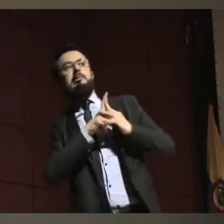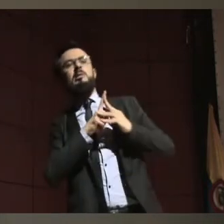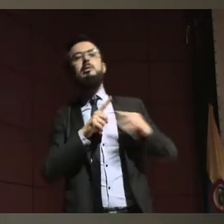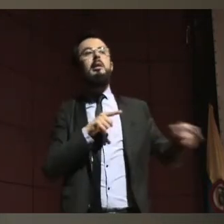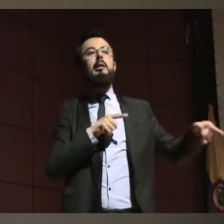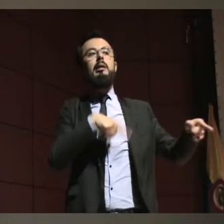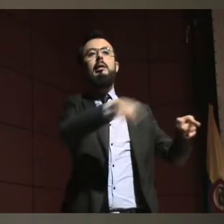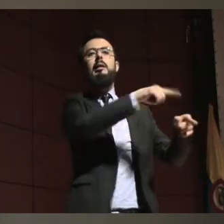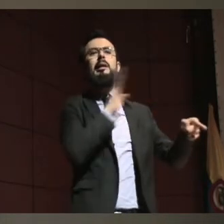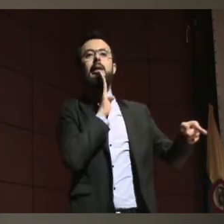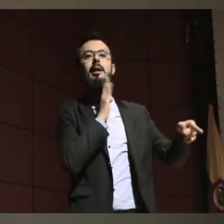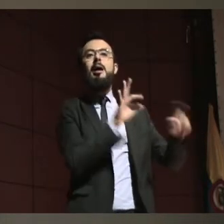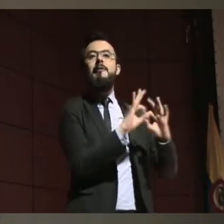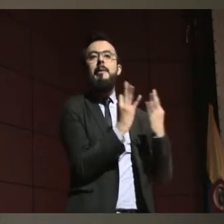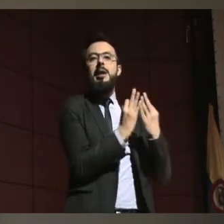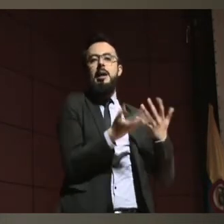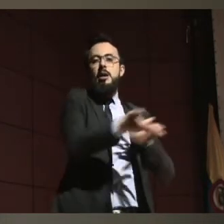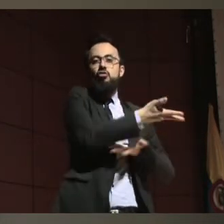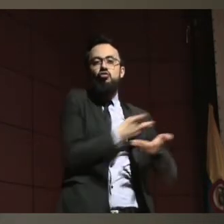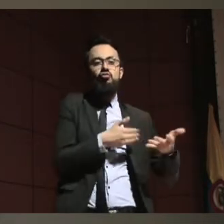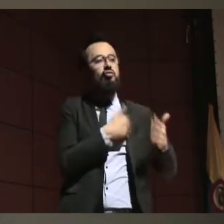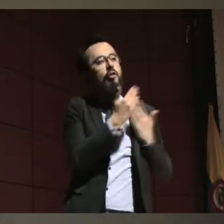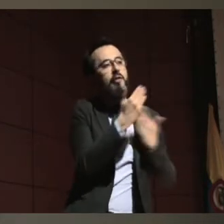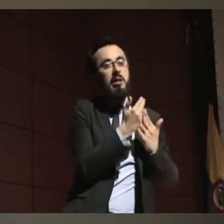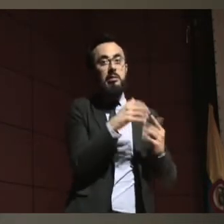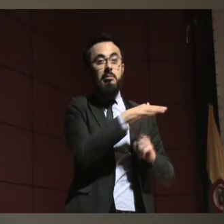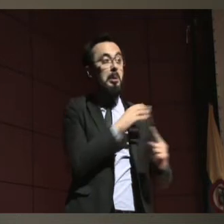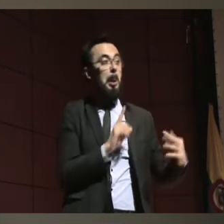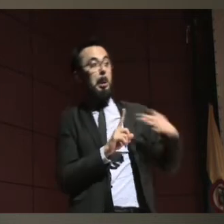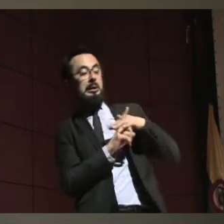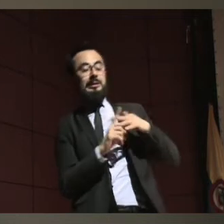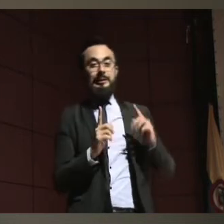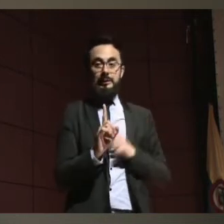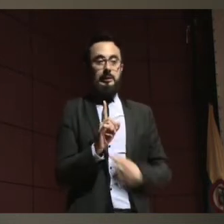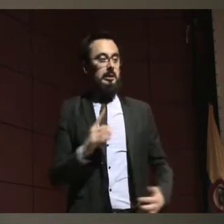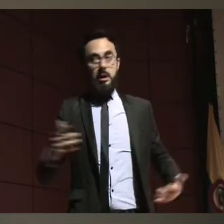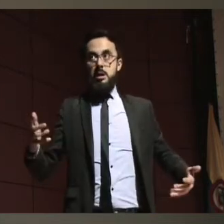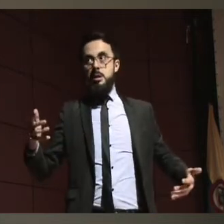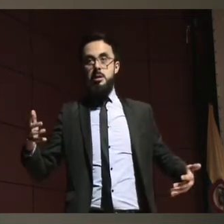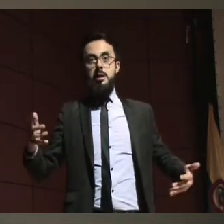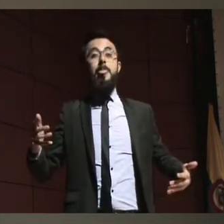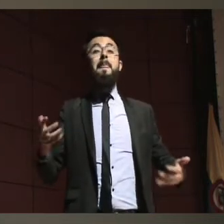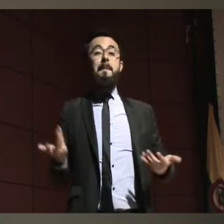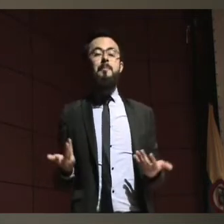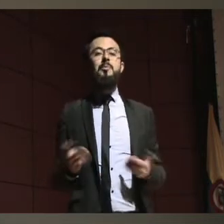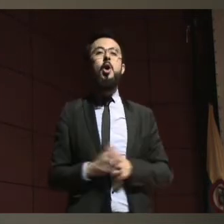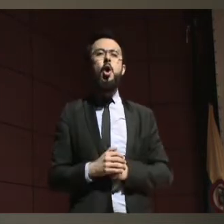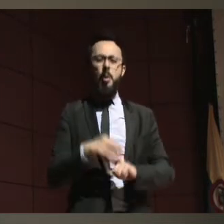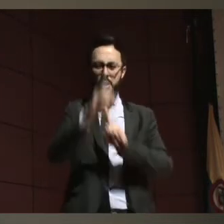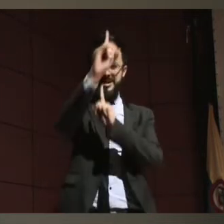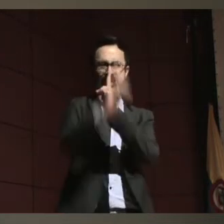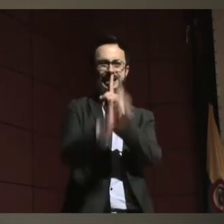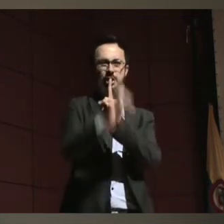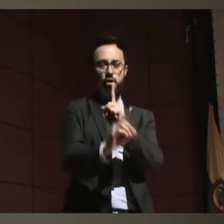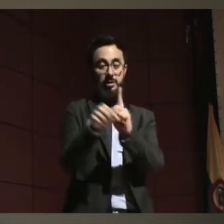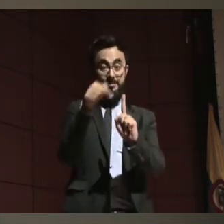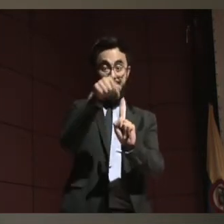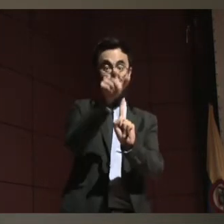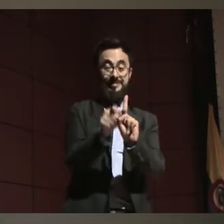hay unas premisas de la toma de decisiones con apoyo que pienso que deben ser muy importantes.